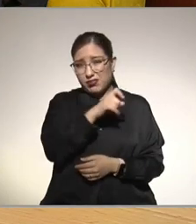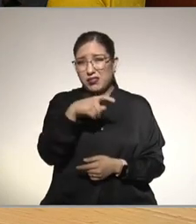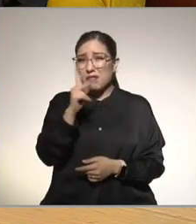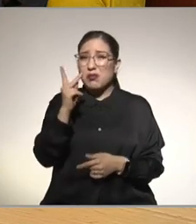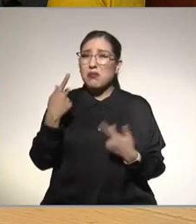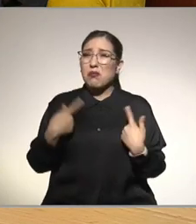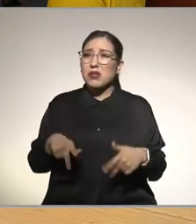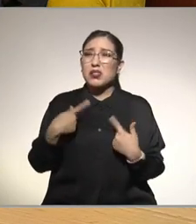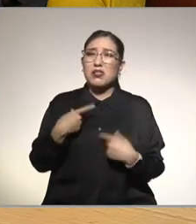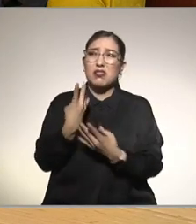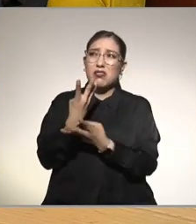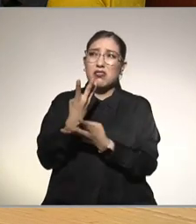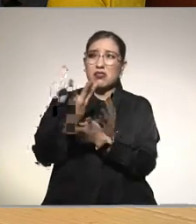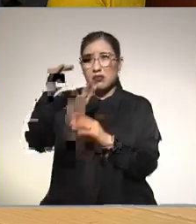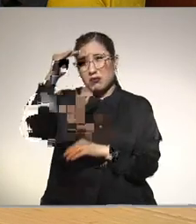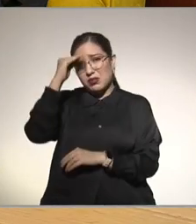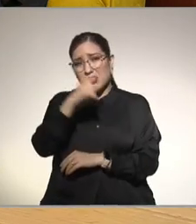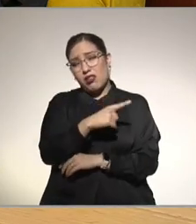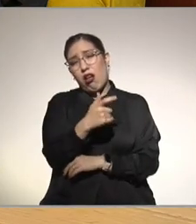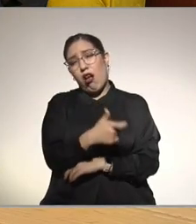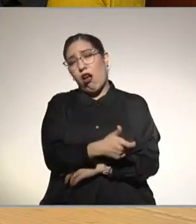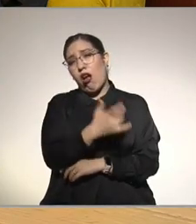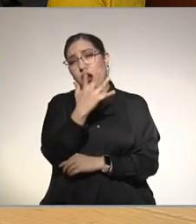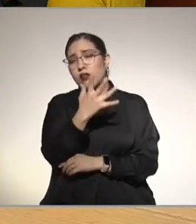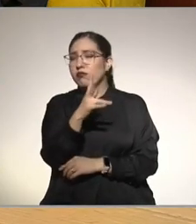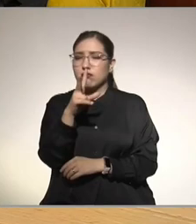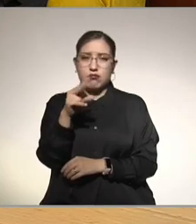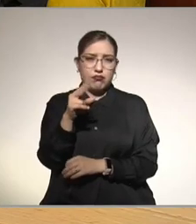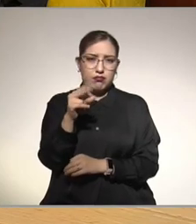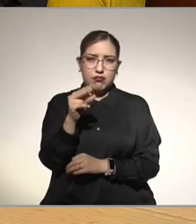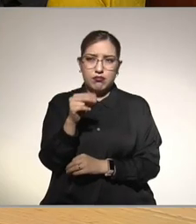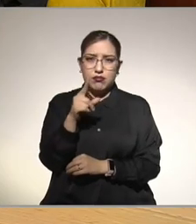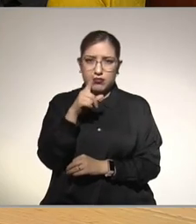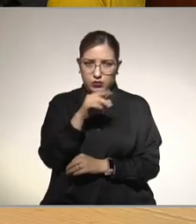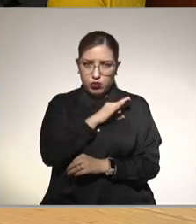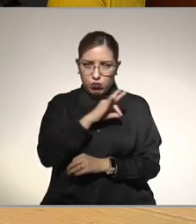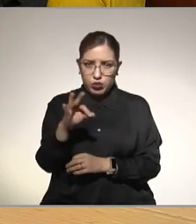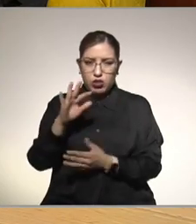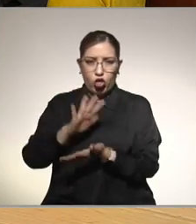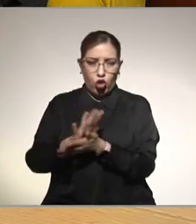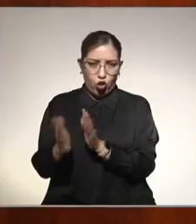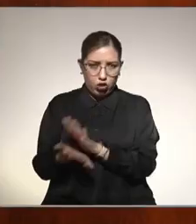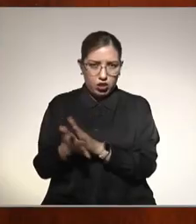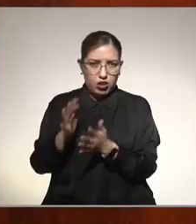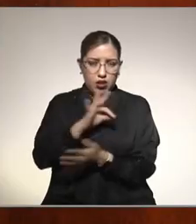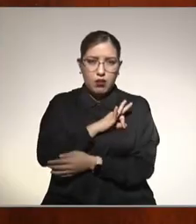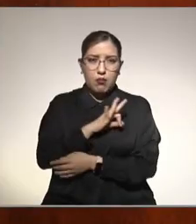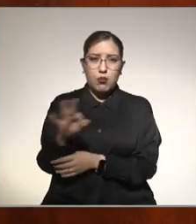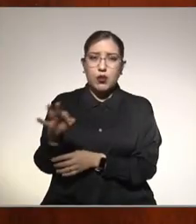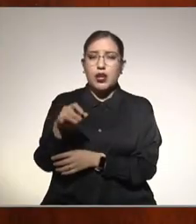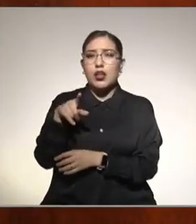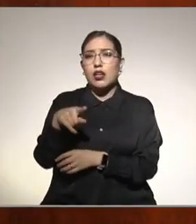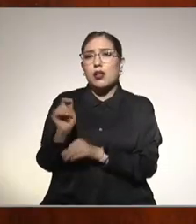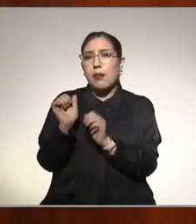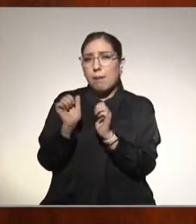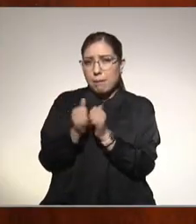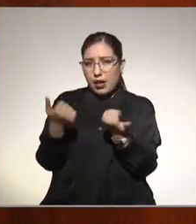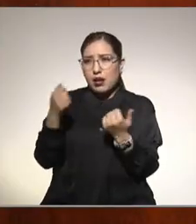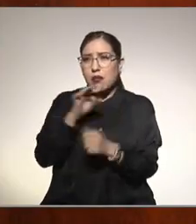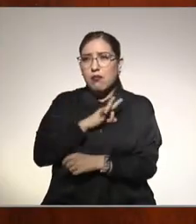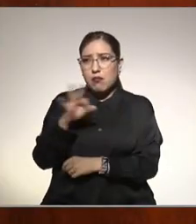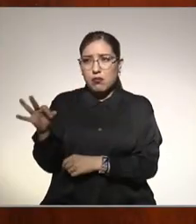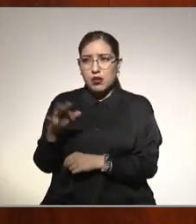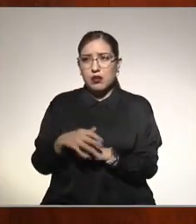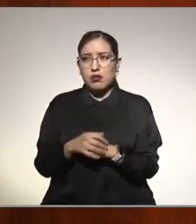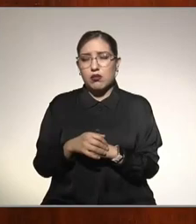carísimo comer sanamente para nada incluso si podemos comer nuestra tortilla si podemos comer nuestro pancito pero hay de pan